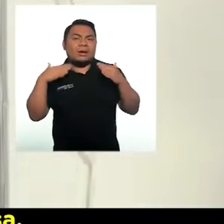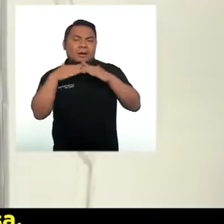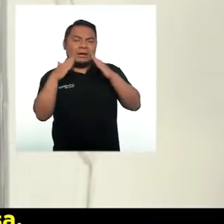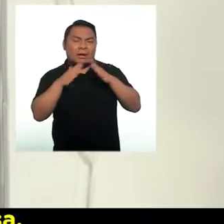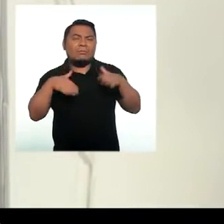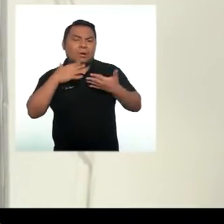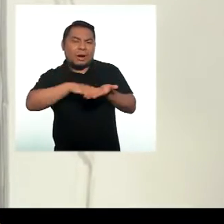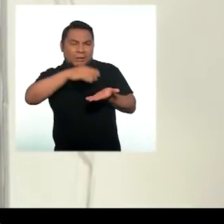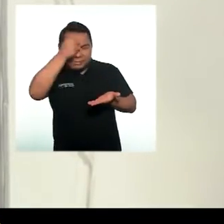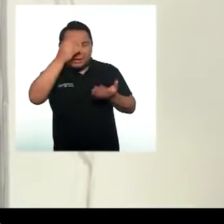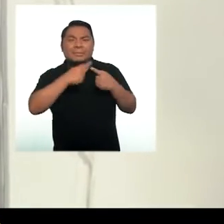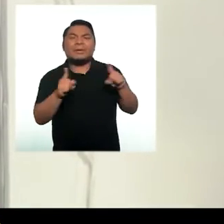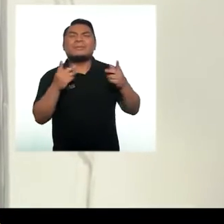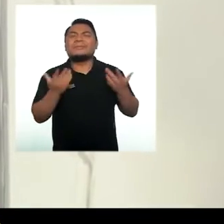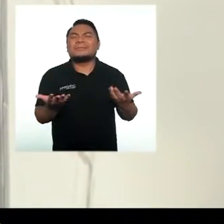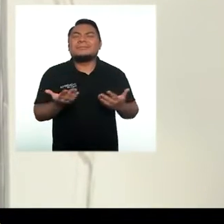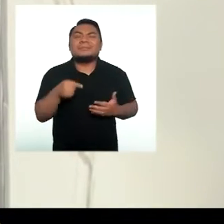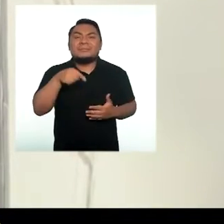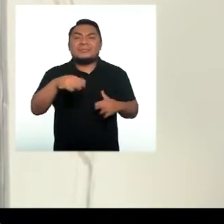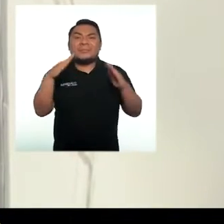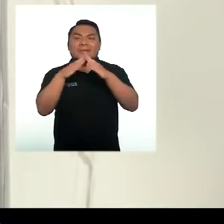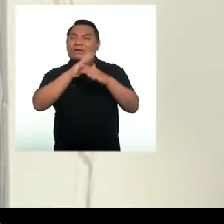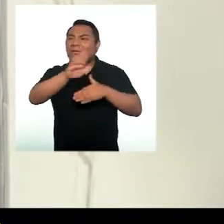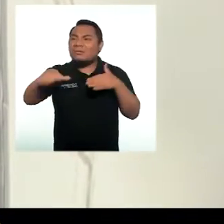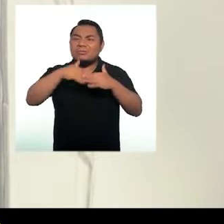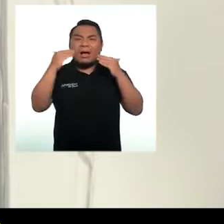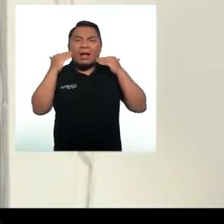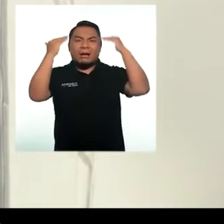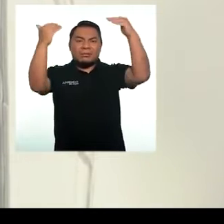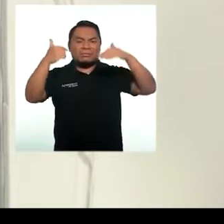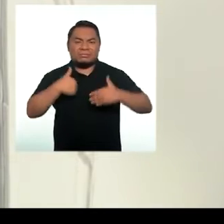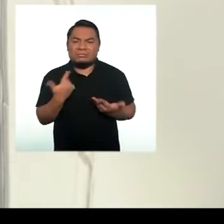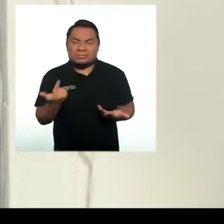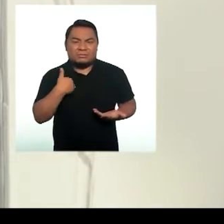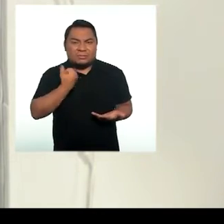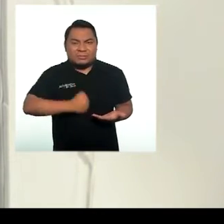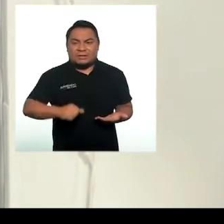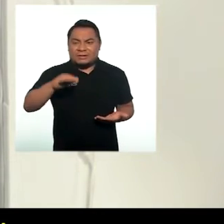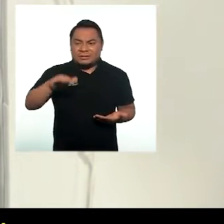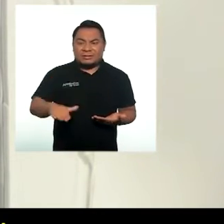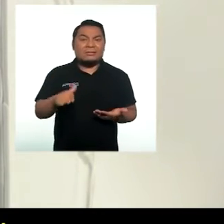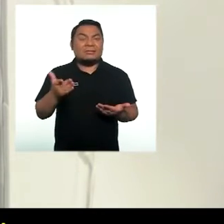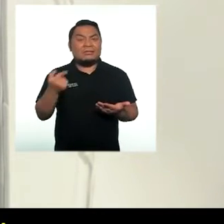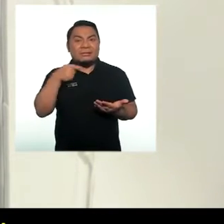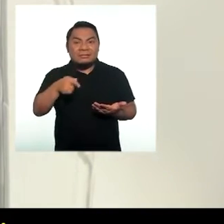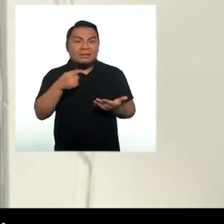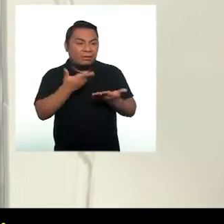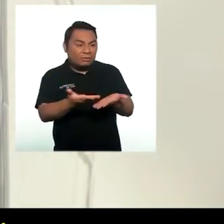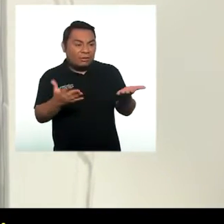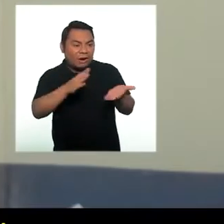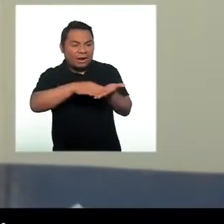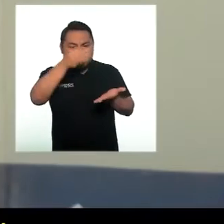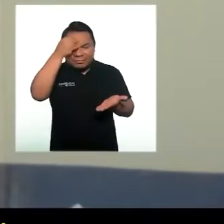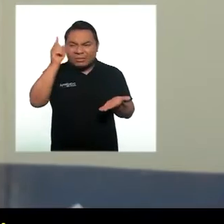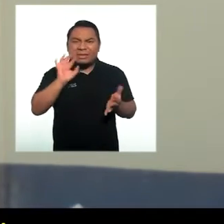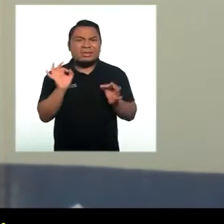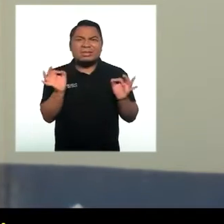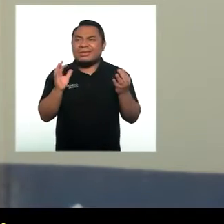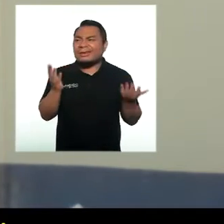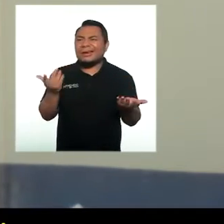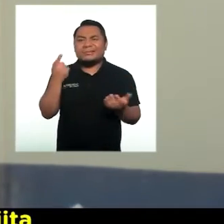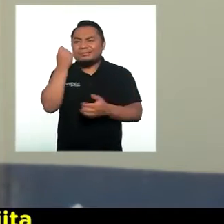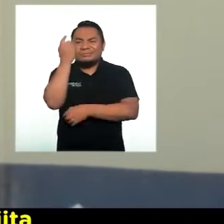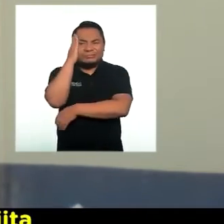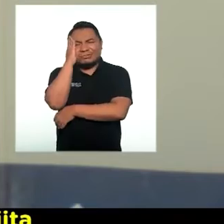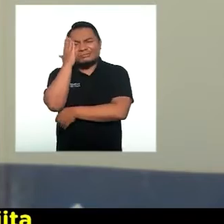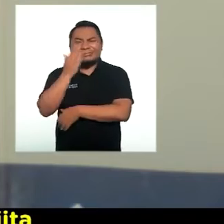materiales que tenemos en casa. Pero en la casa todos somos adultos. Yo no creo que mi hijita tenga los materiales para aprender. No